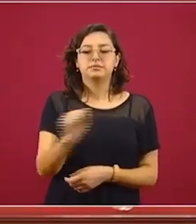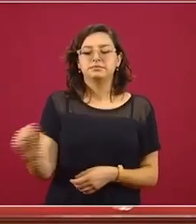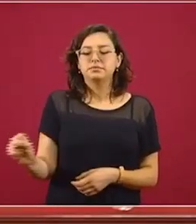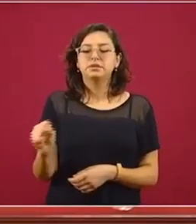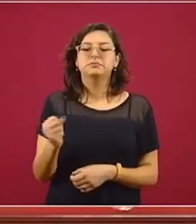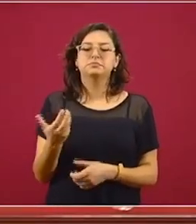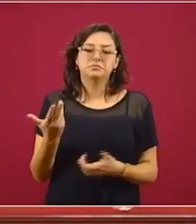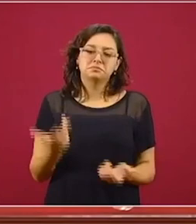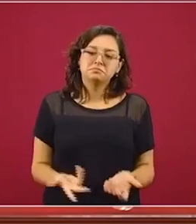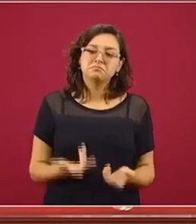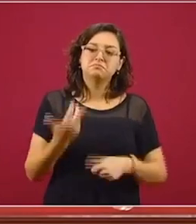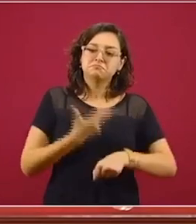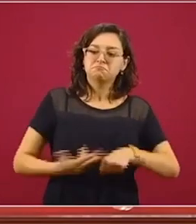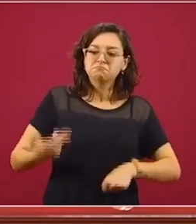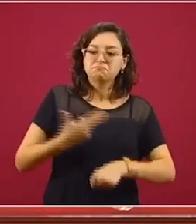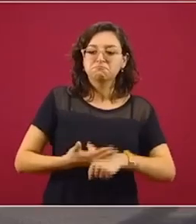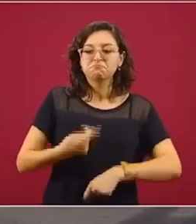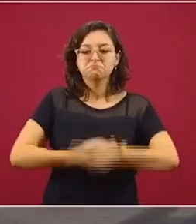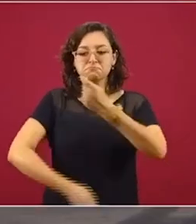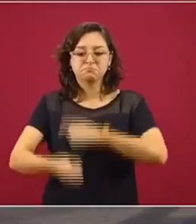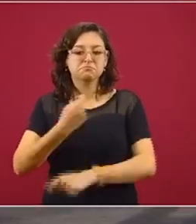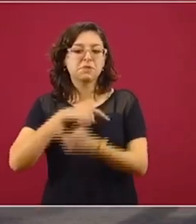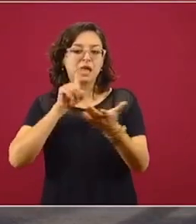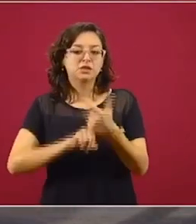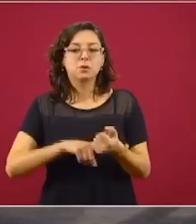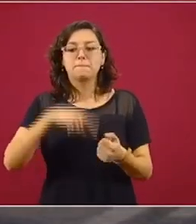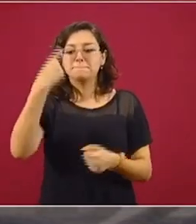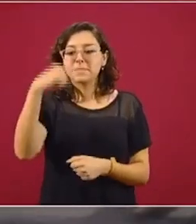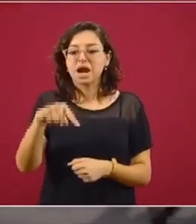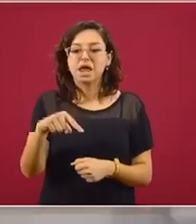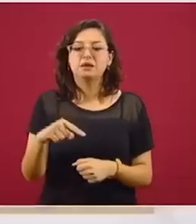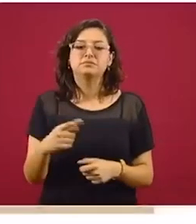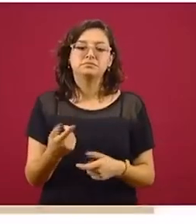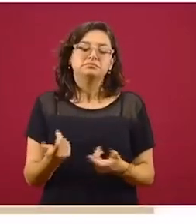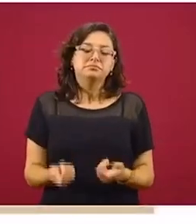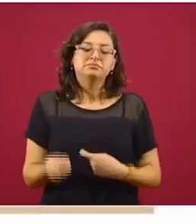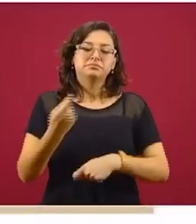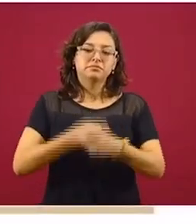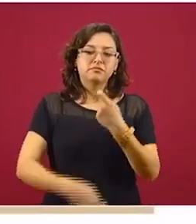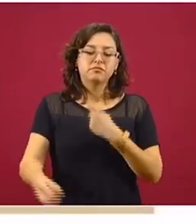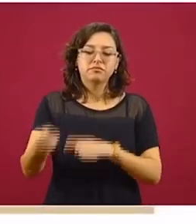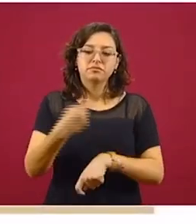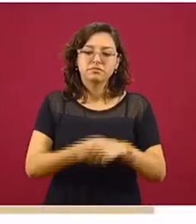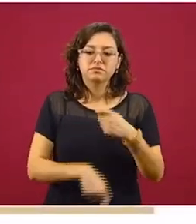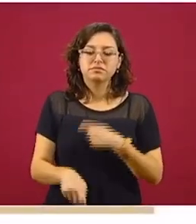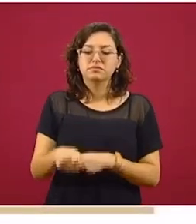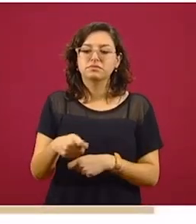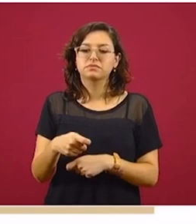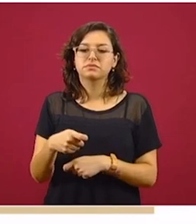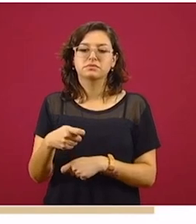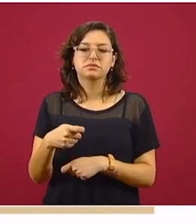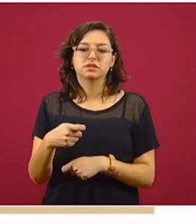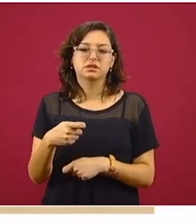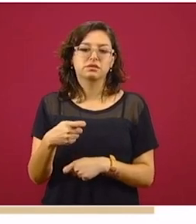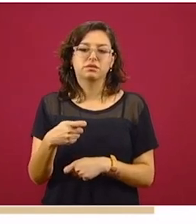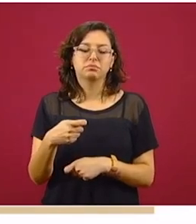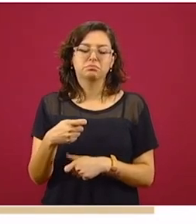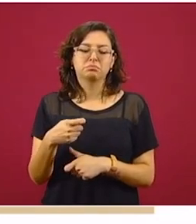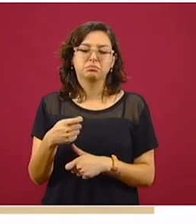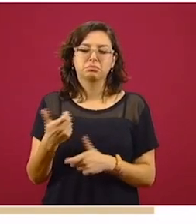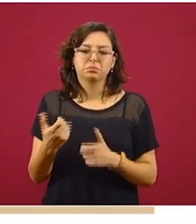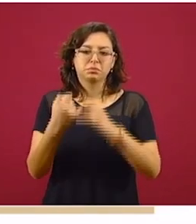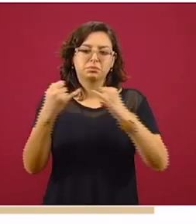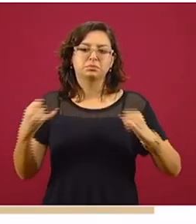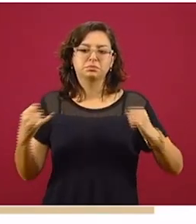hacer como una gestoría interna para poder hacer el trámite que no hubiera desplazamiento a las